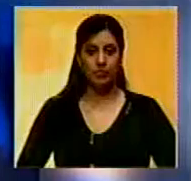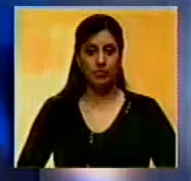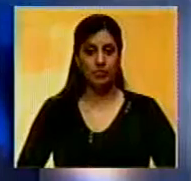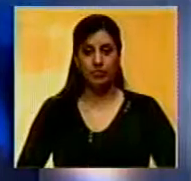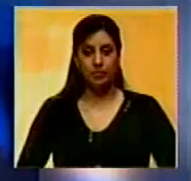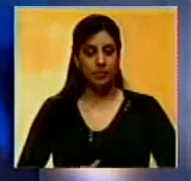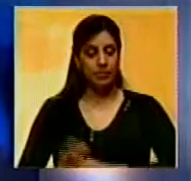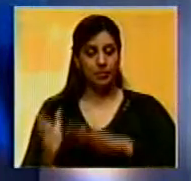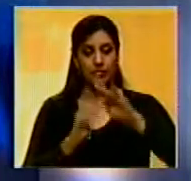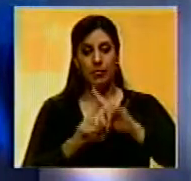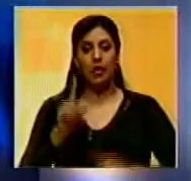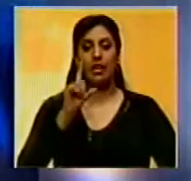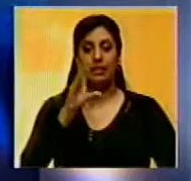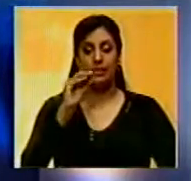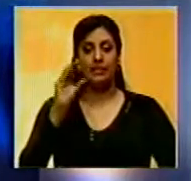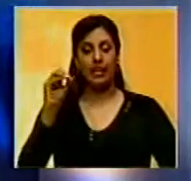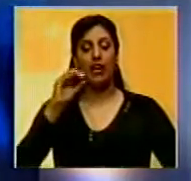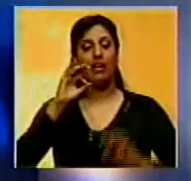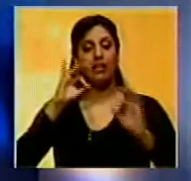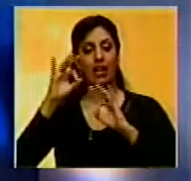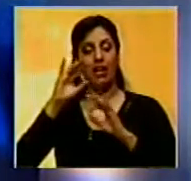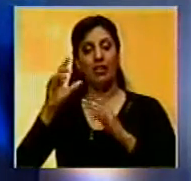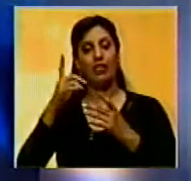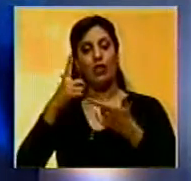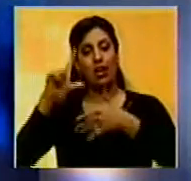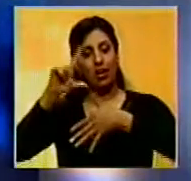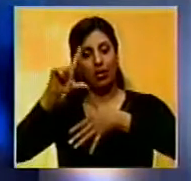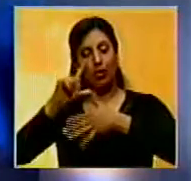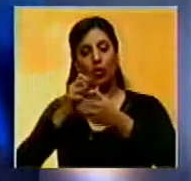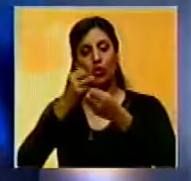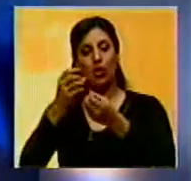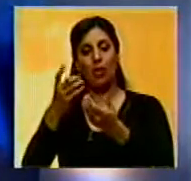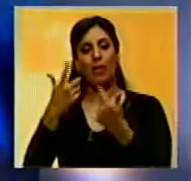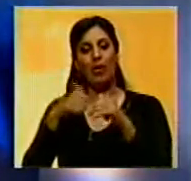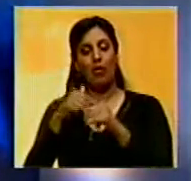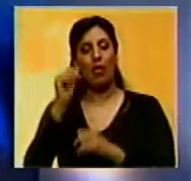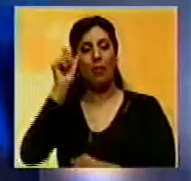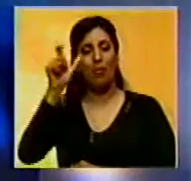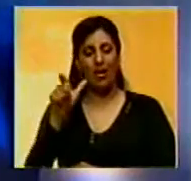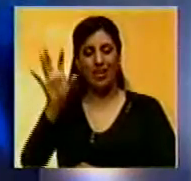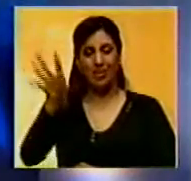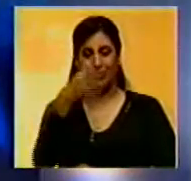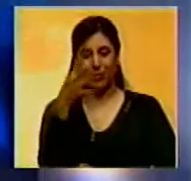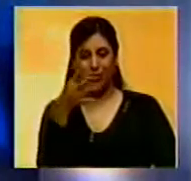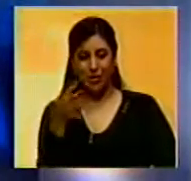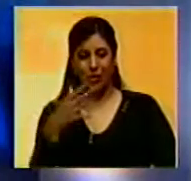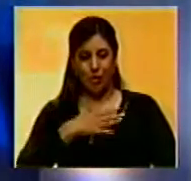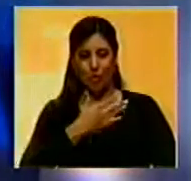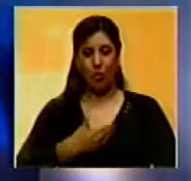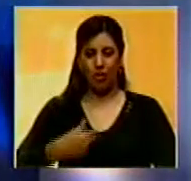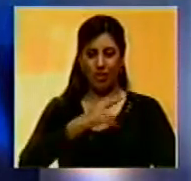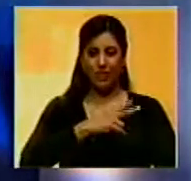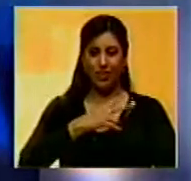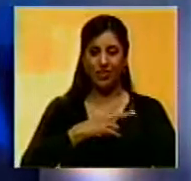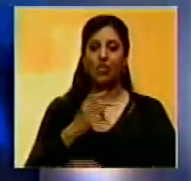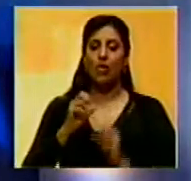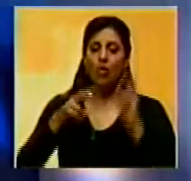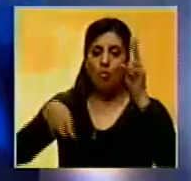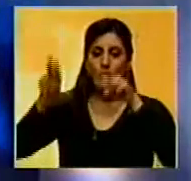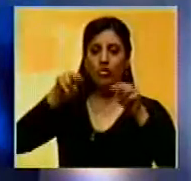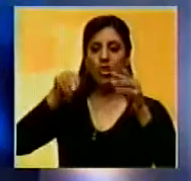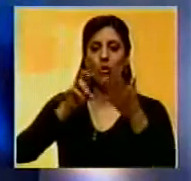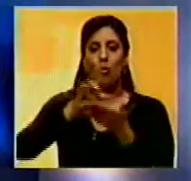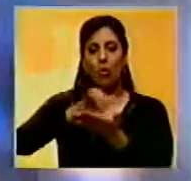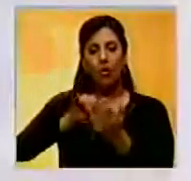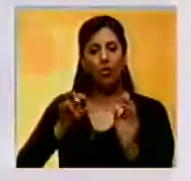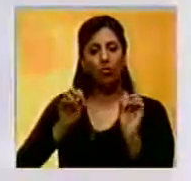Más de 100 obras de artistas latinoamericanos donará la colección Patricia Phelps de Cisneros al Museo de Arte Moderno de Nueva